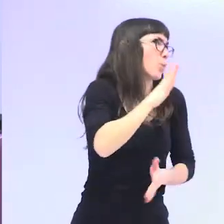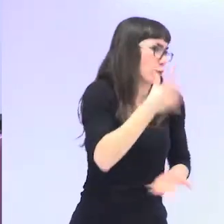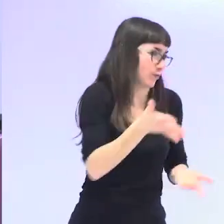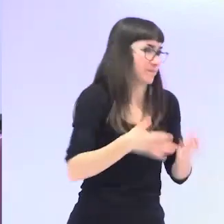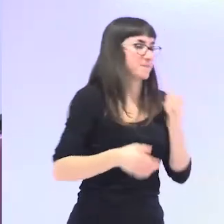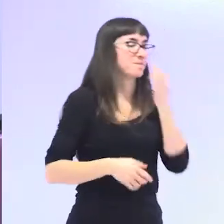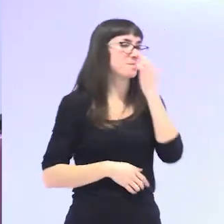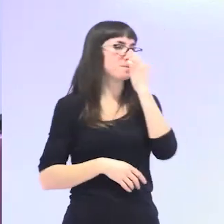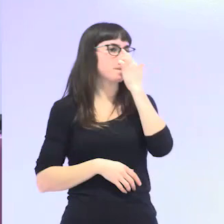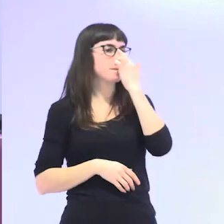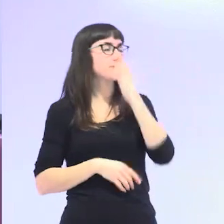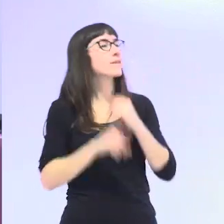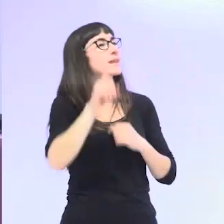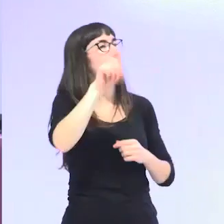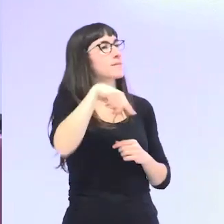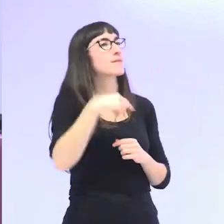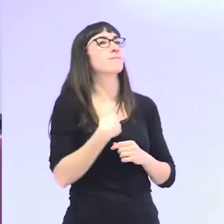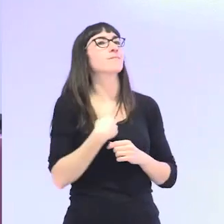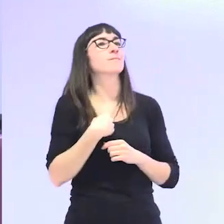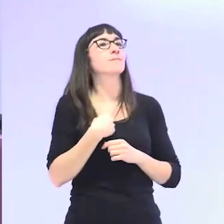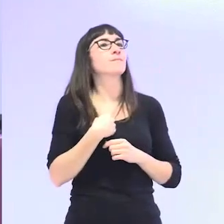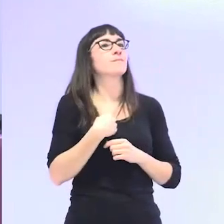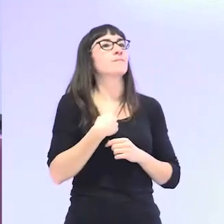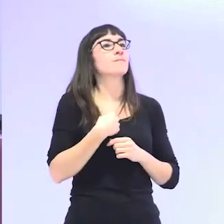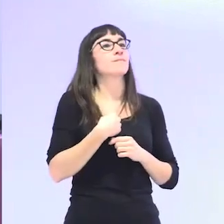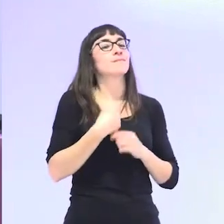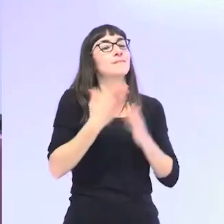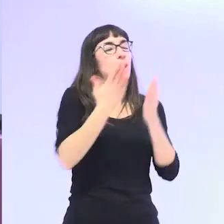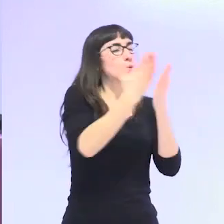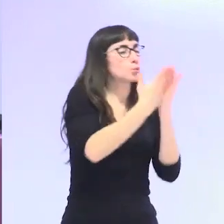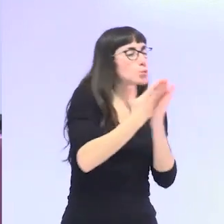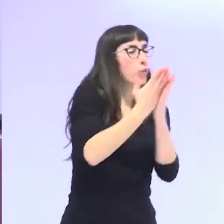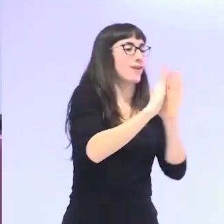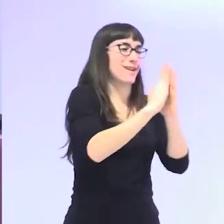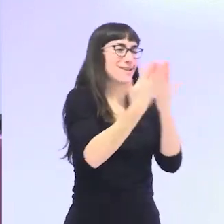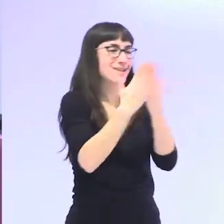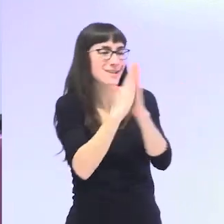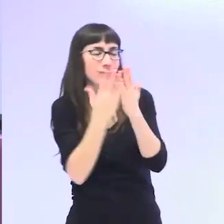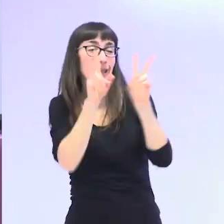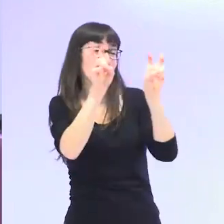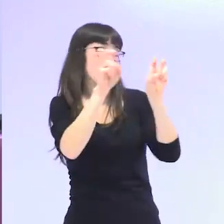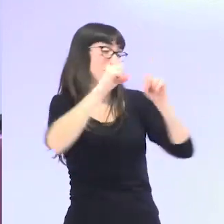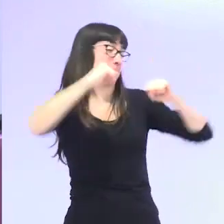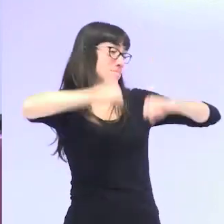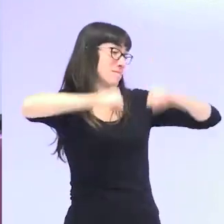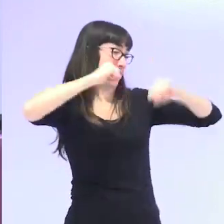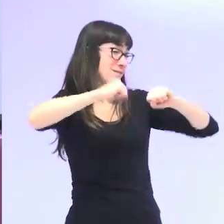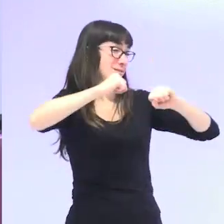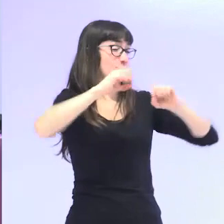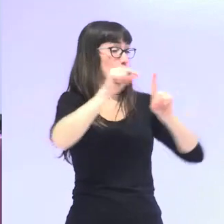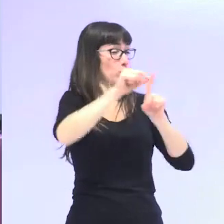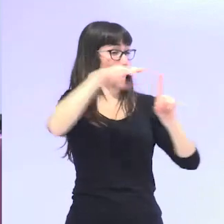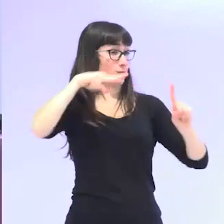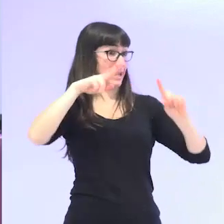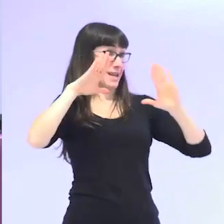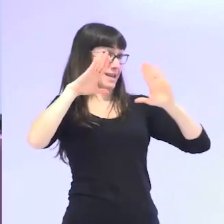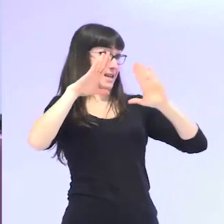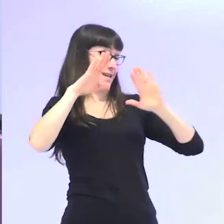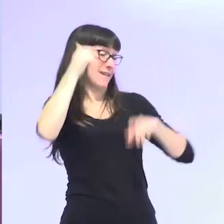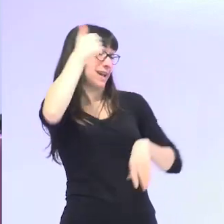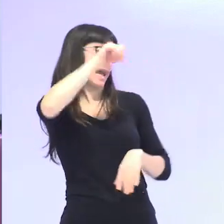es que cuando yo iba viendo estudios que trataban el envejecimiento desde una perspectiva de género